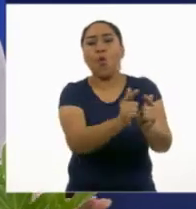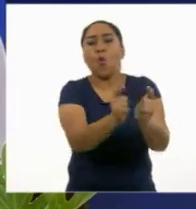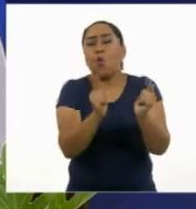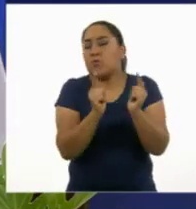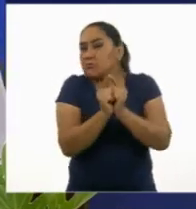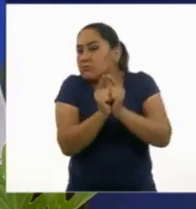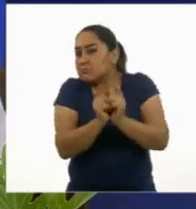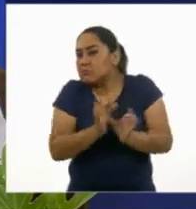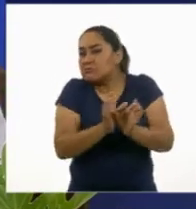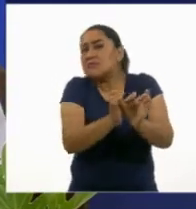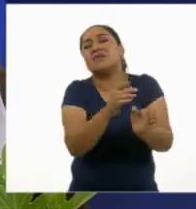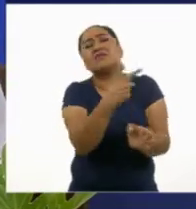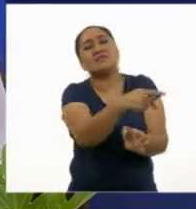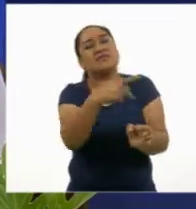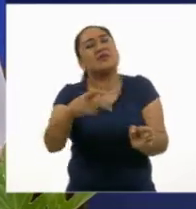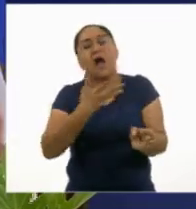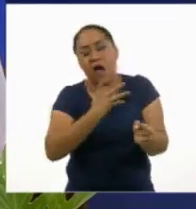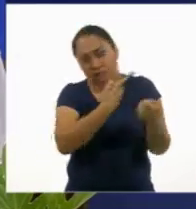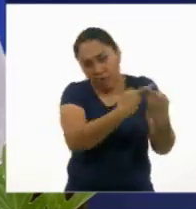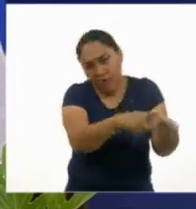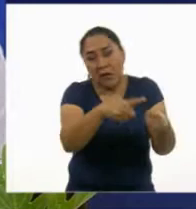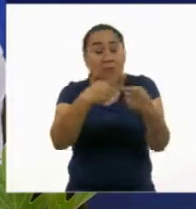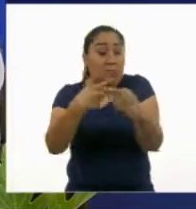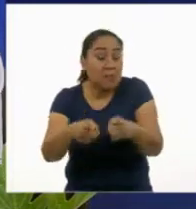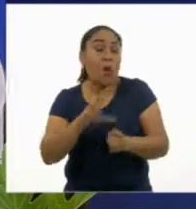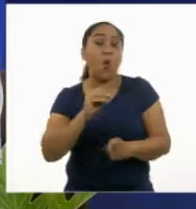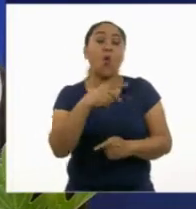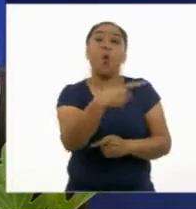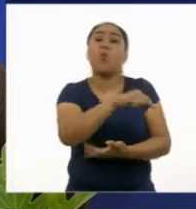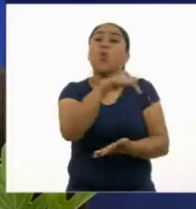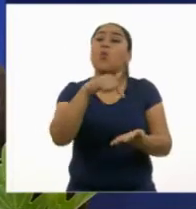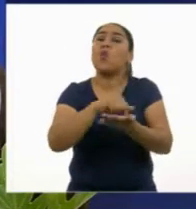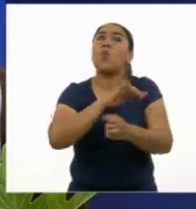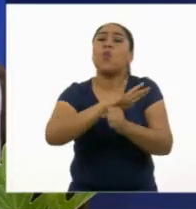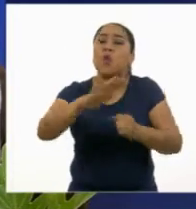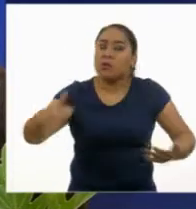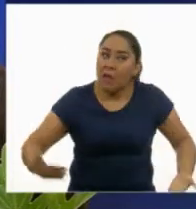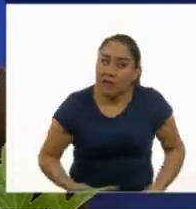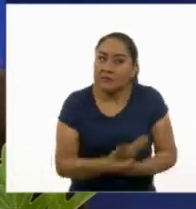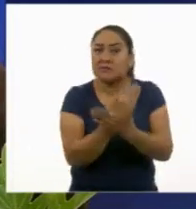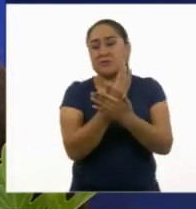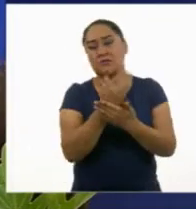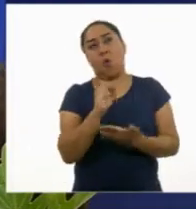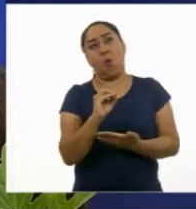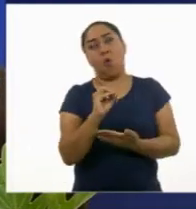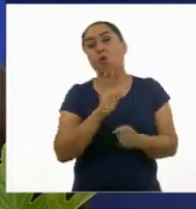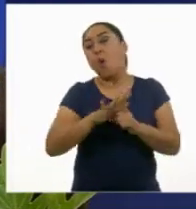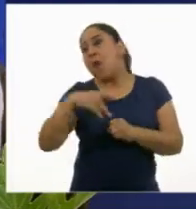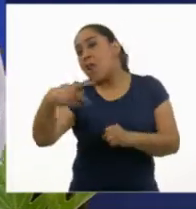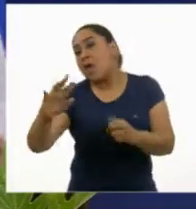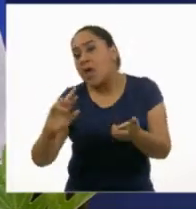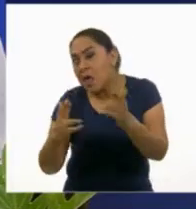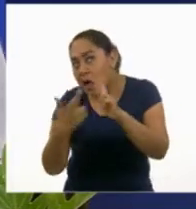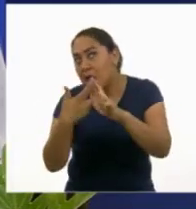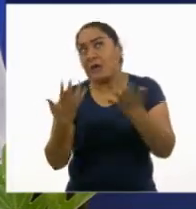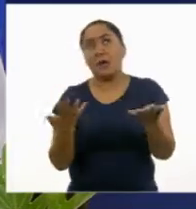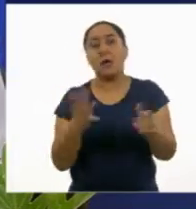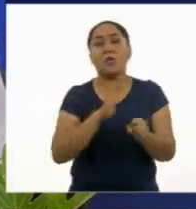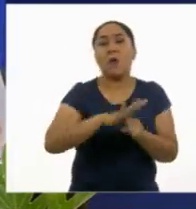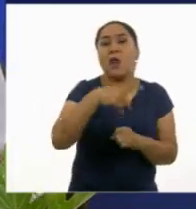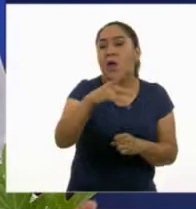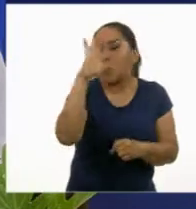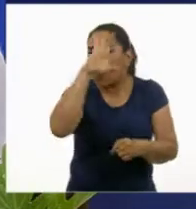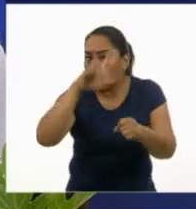que se le considera diferentes, ya sea por el lugar en el que nacieron, por su religión, por su cultura,